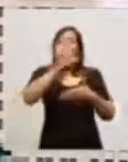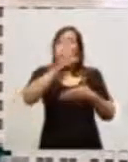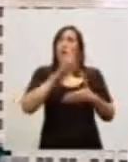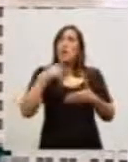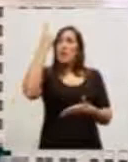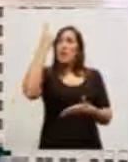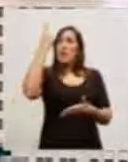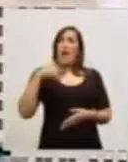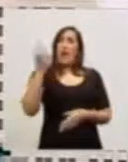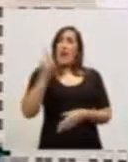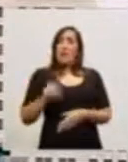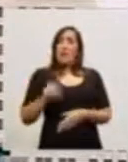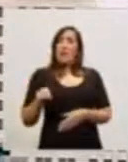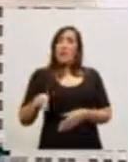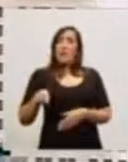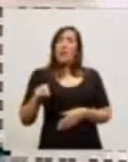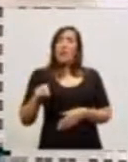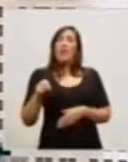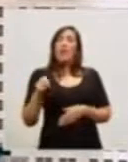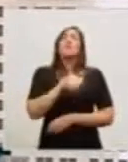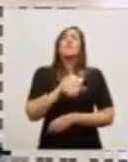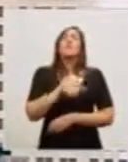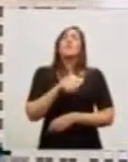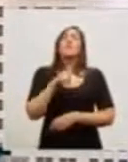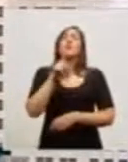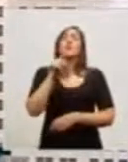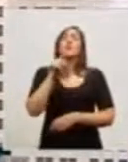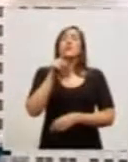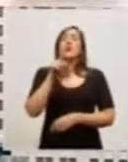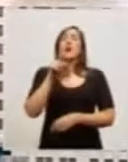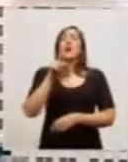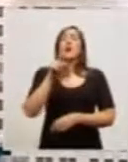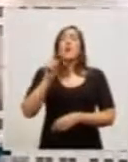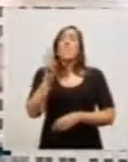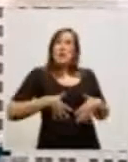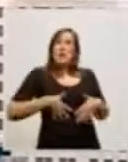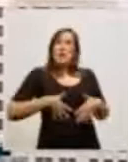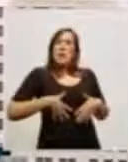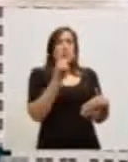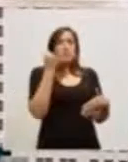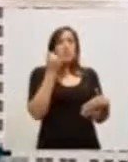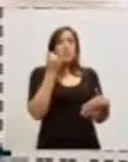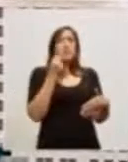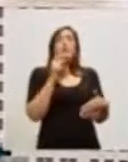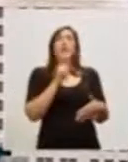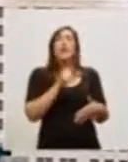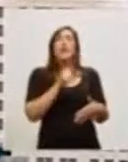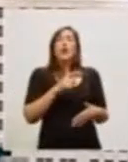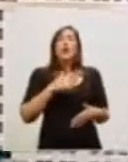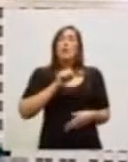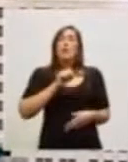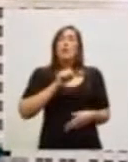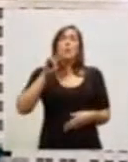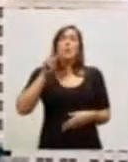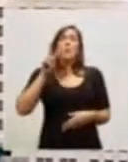vacuna, que es contra la tos convulsa en las embarazadas. Fundamentalmente, que es un problema bárbaro porque si se les agorra tos convulsa, lo más